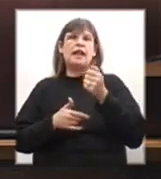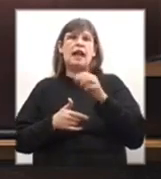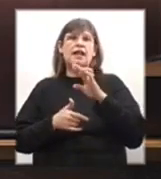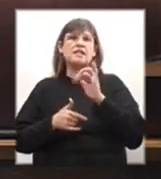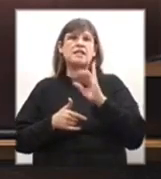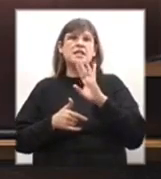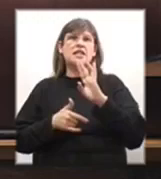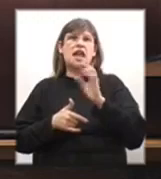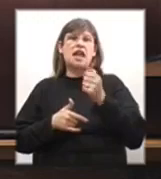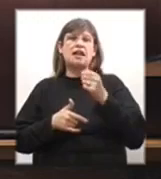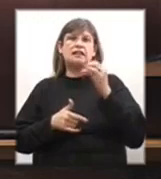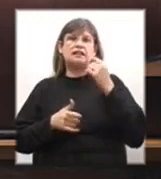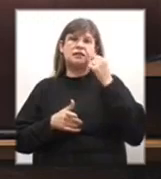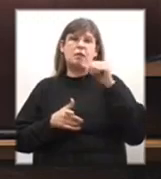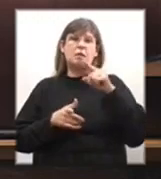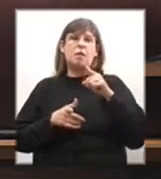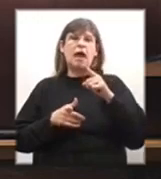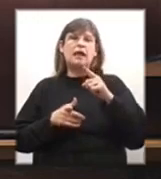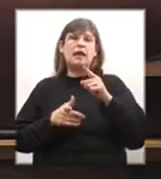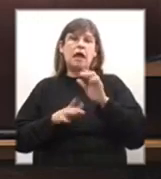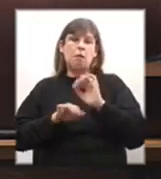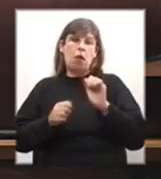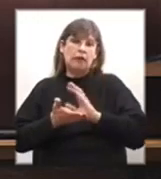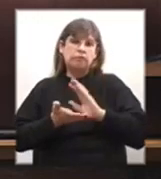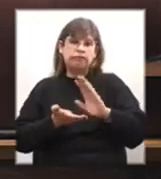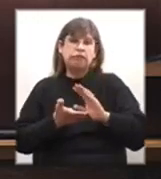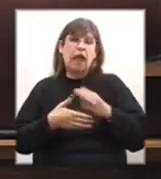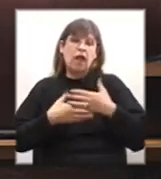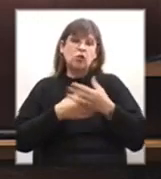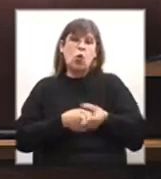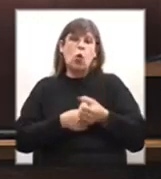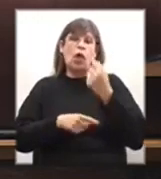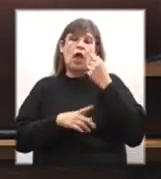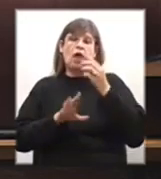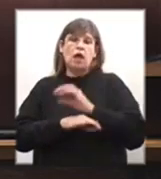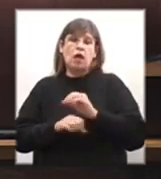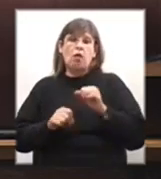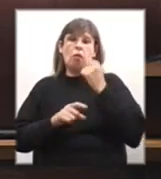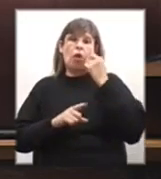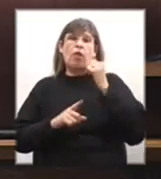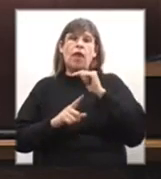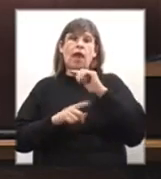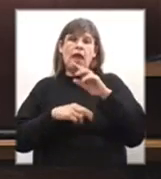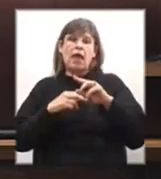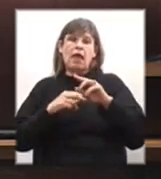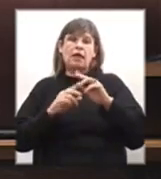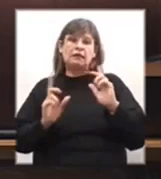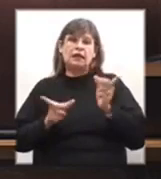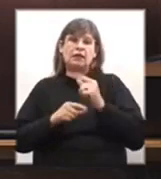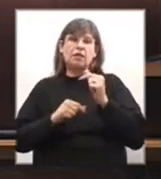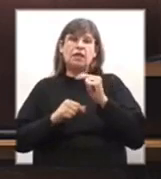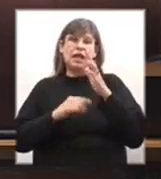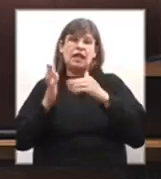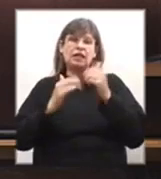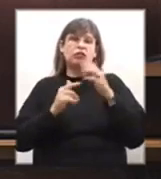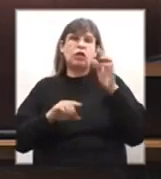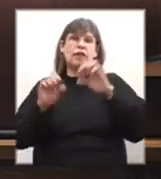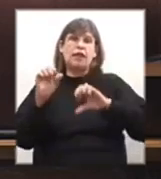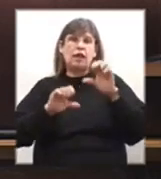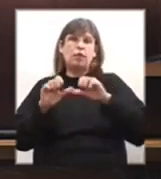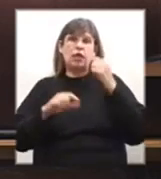recursos que ayuden a poder concluir las obras del laboratorio de la escuela técnica